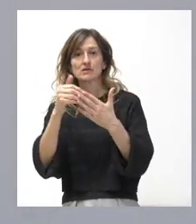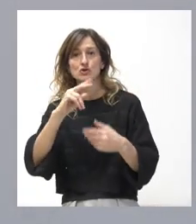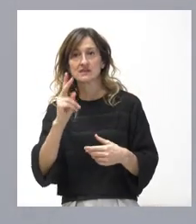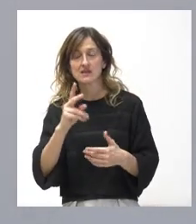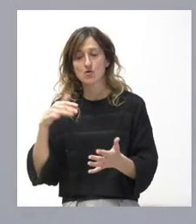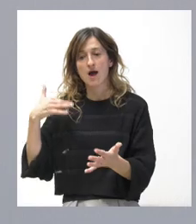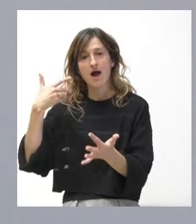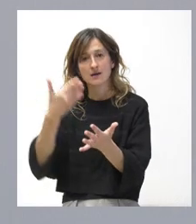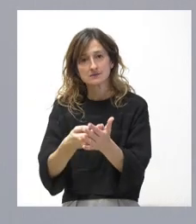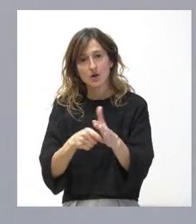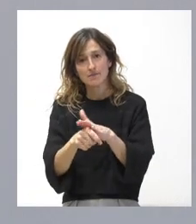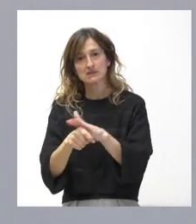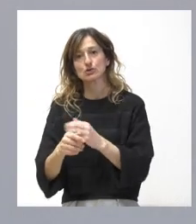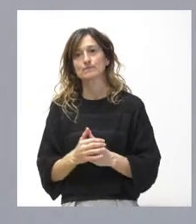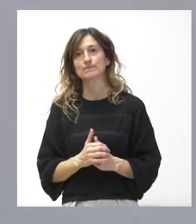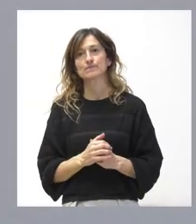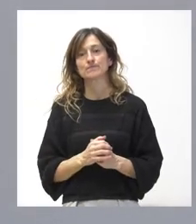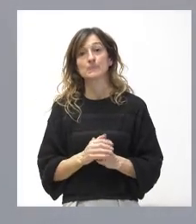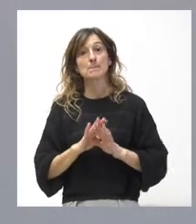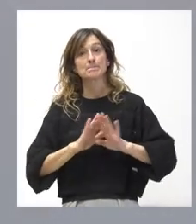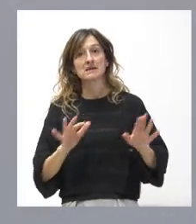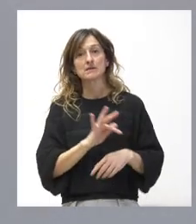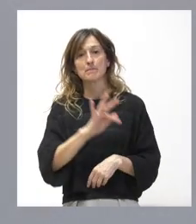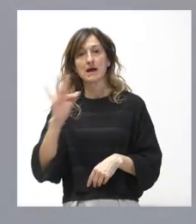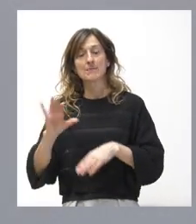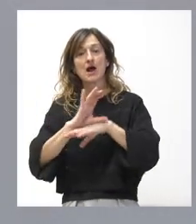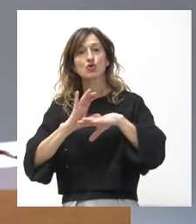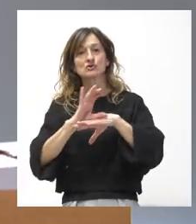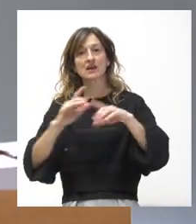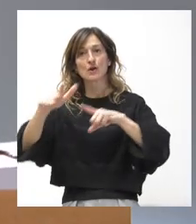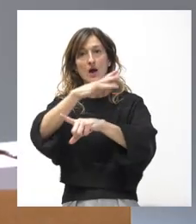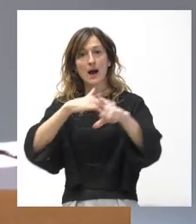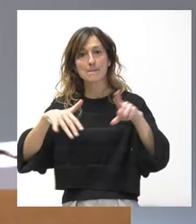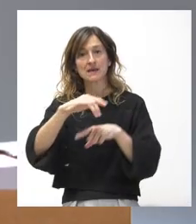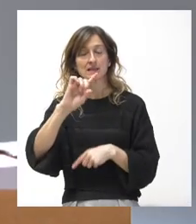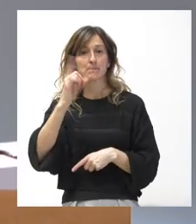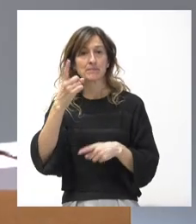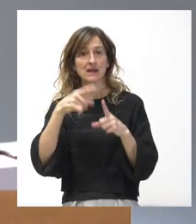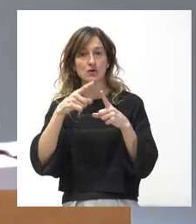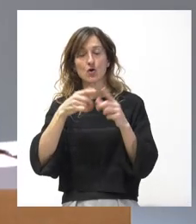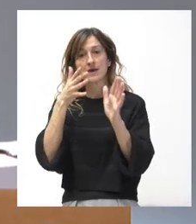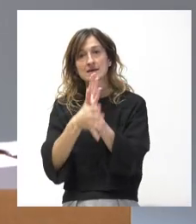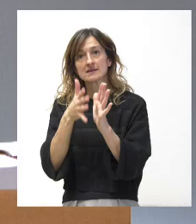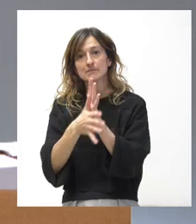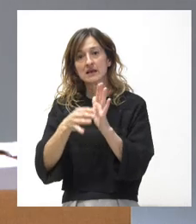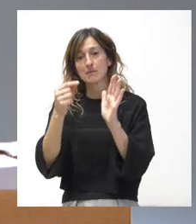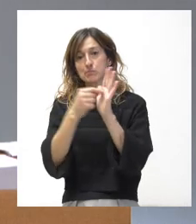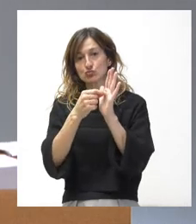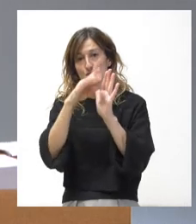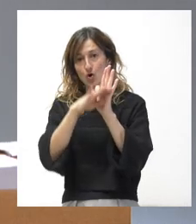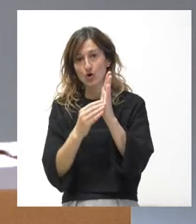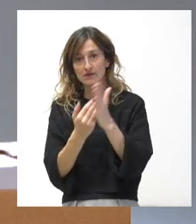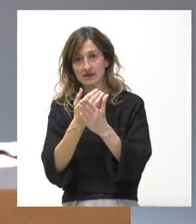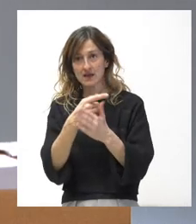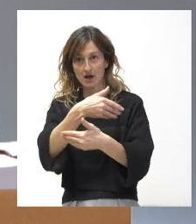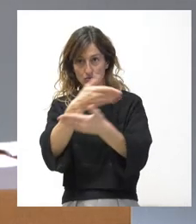invertido la Junta de Castilla y León. Y, sin más, te doy la palabra al consejero de Medio Ambiente, primero para explicar el punto de orden del día, que es el que ustedes tienen